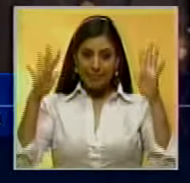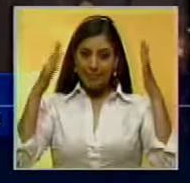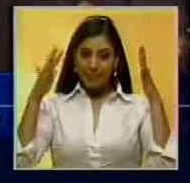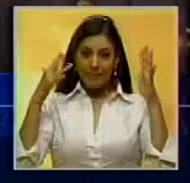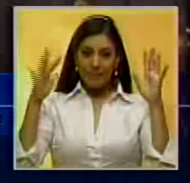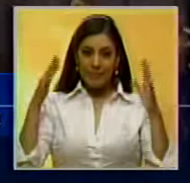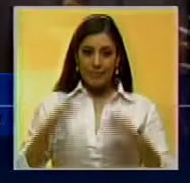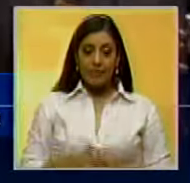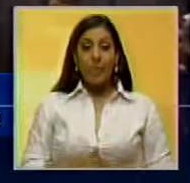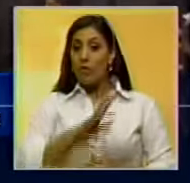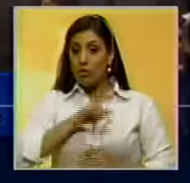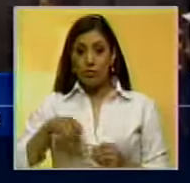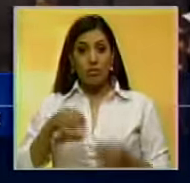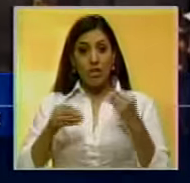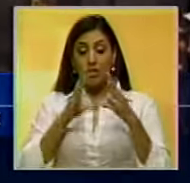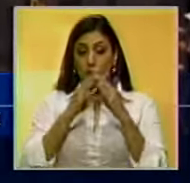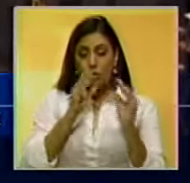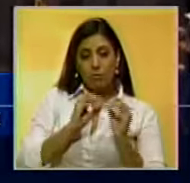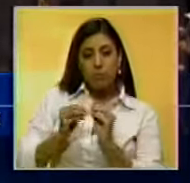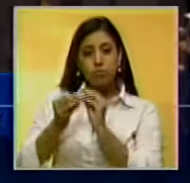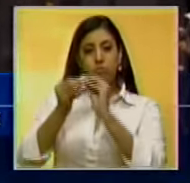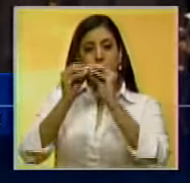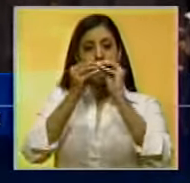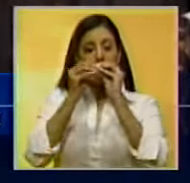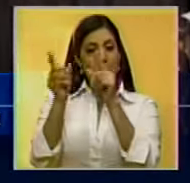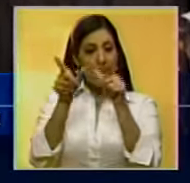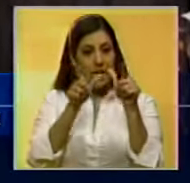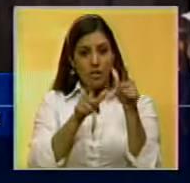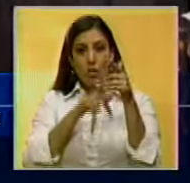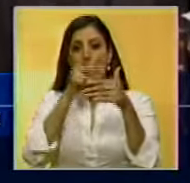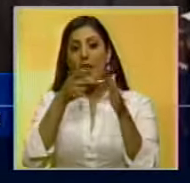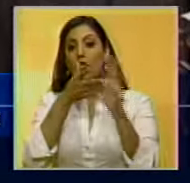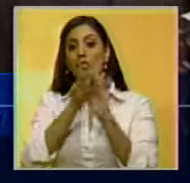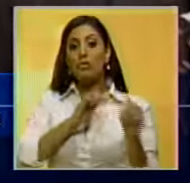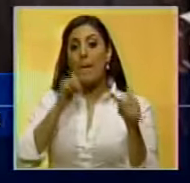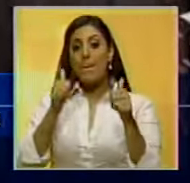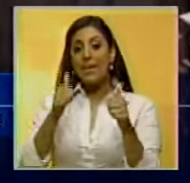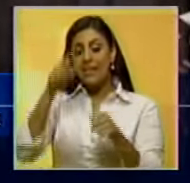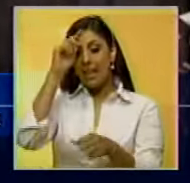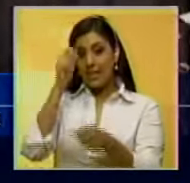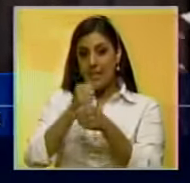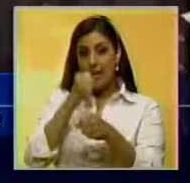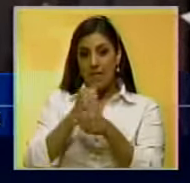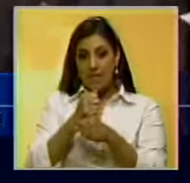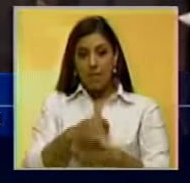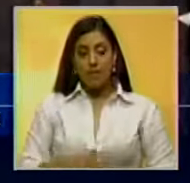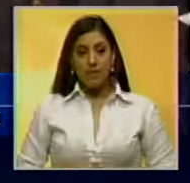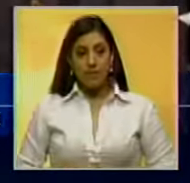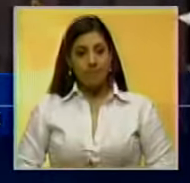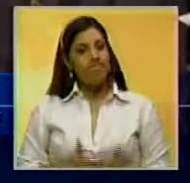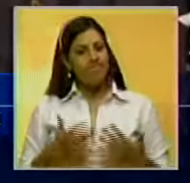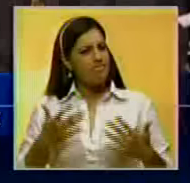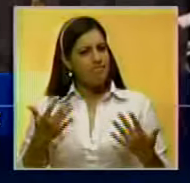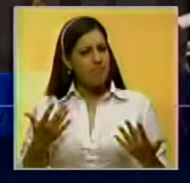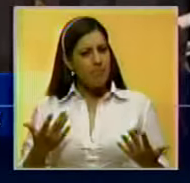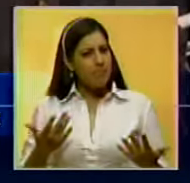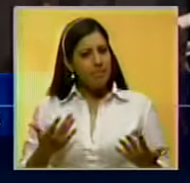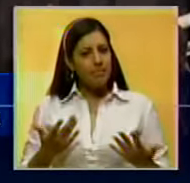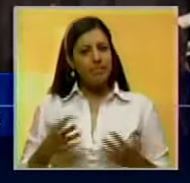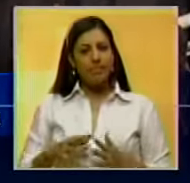Ya estamos haciendo las adecuaciones. Vamos a comenzarse los trabajos para que